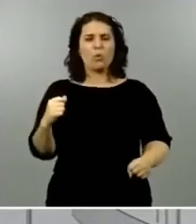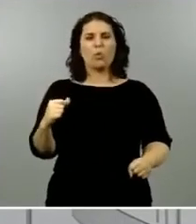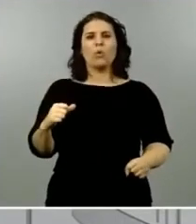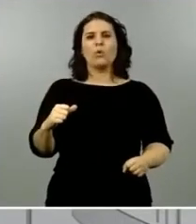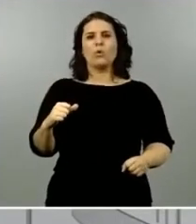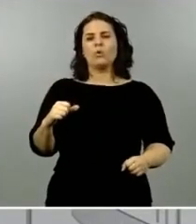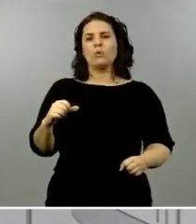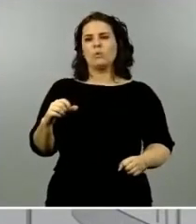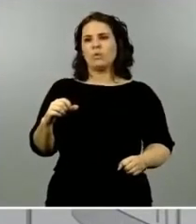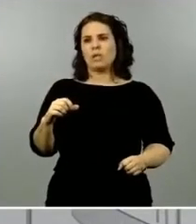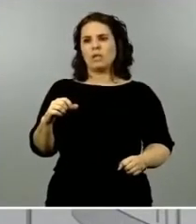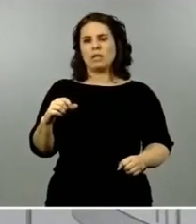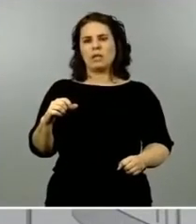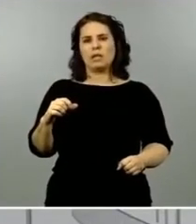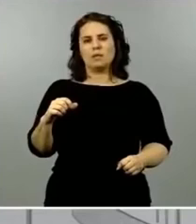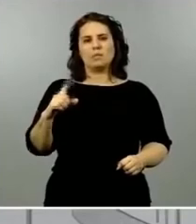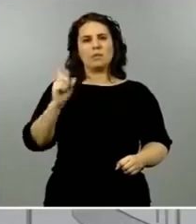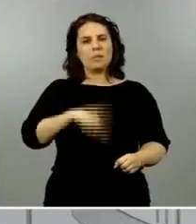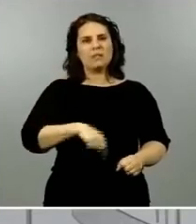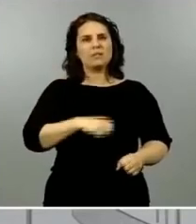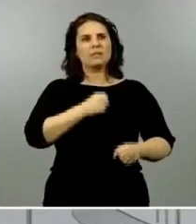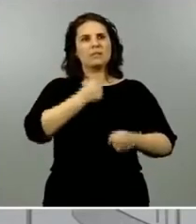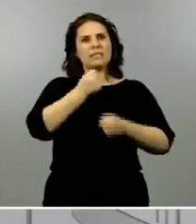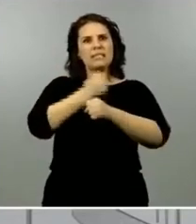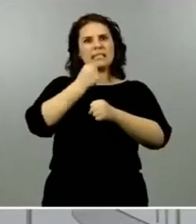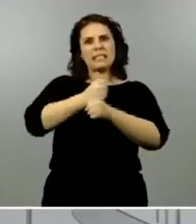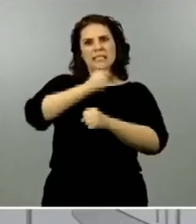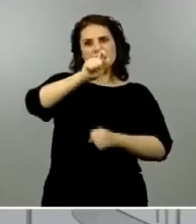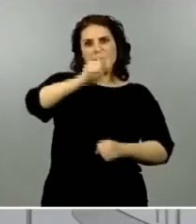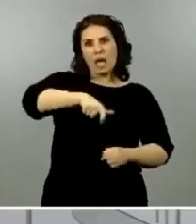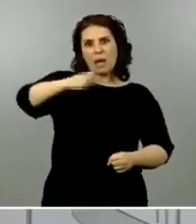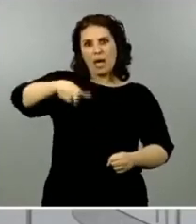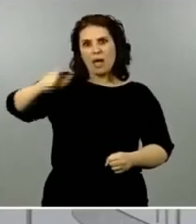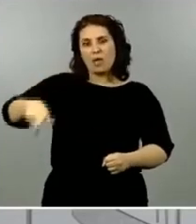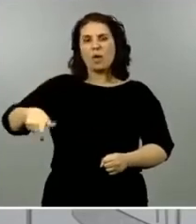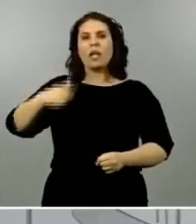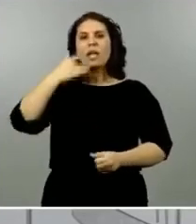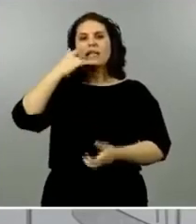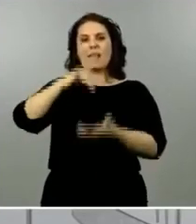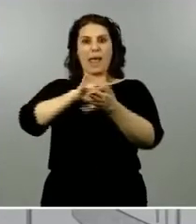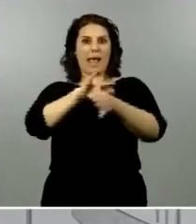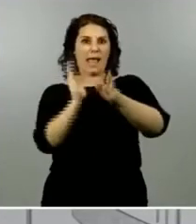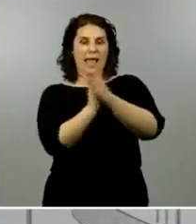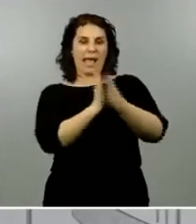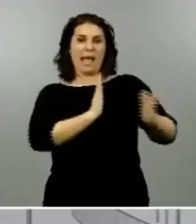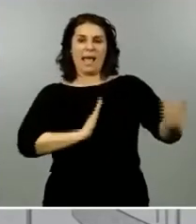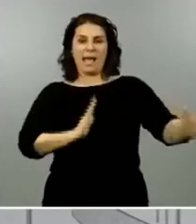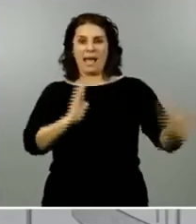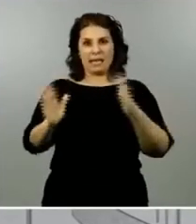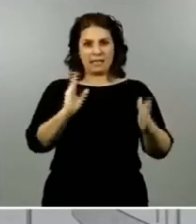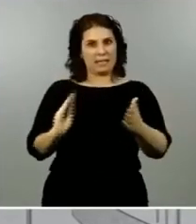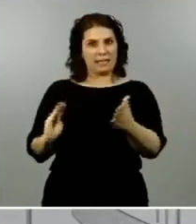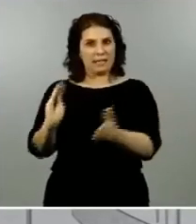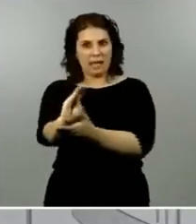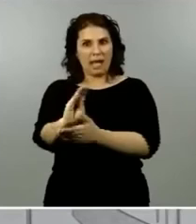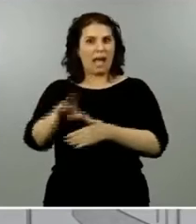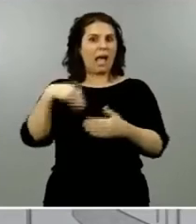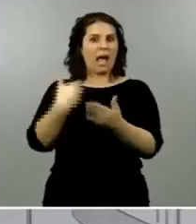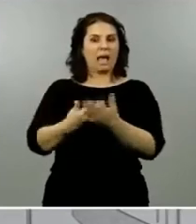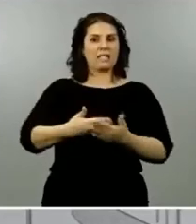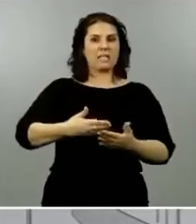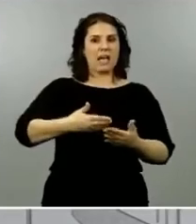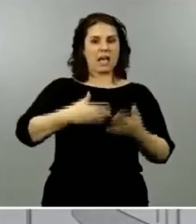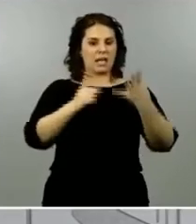que se ven digamos beneficiados por los ERTE que se han prolongado hasta el mes de junio hasta finales del mes de junio